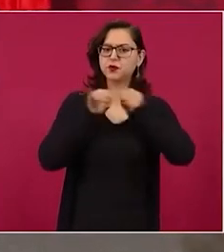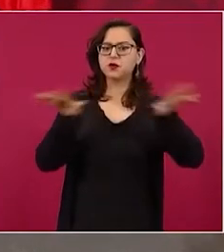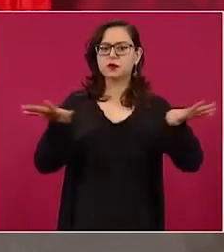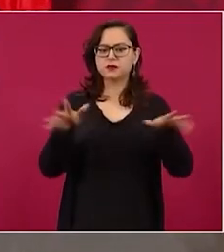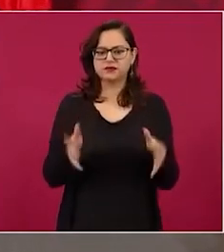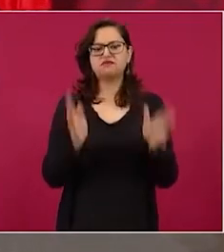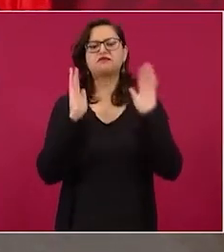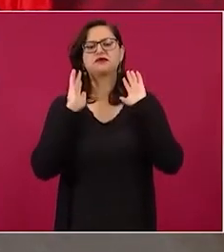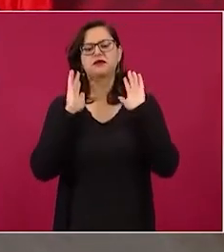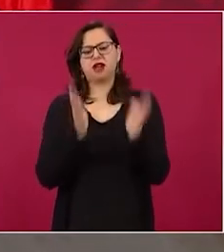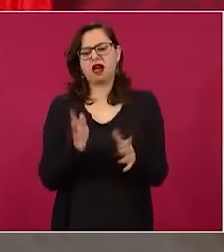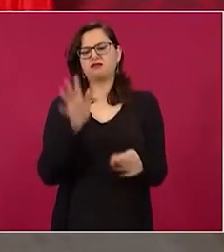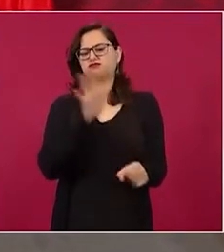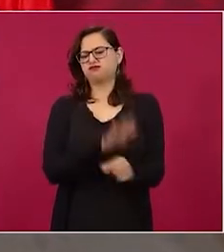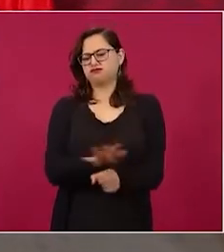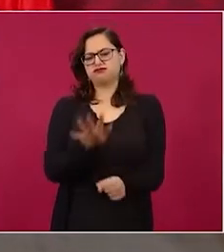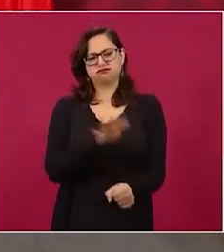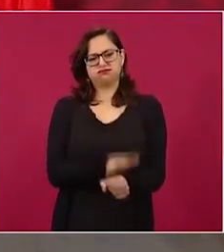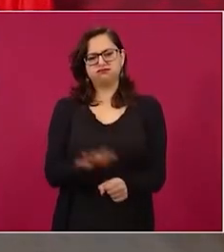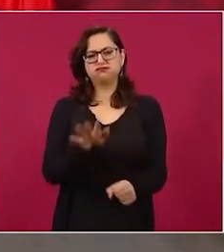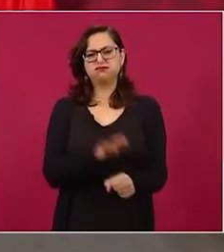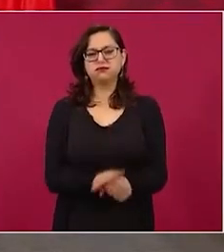suficientemente claro.